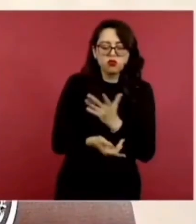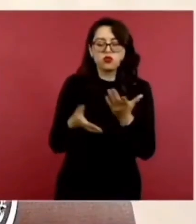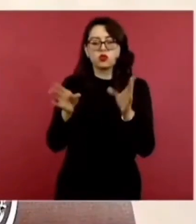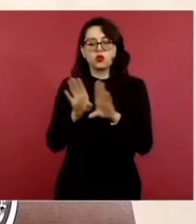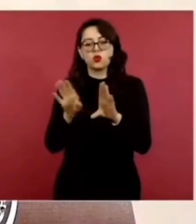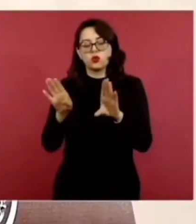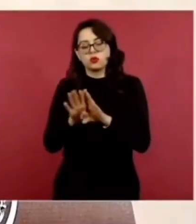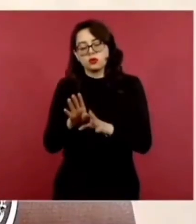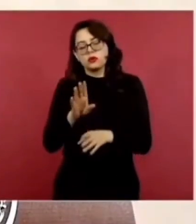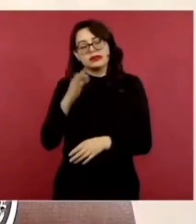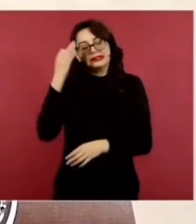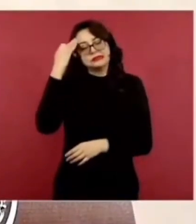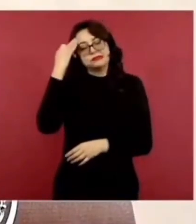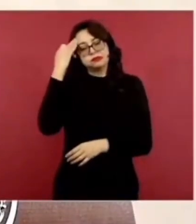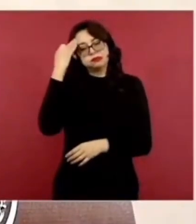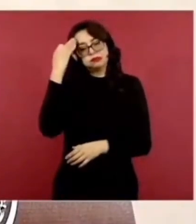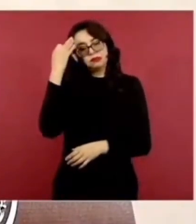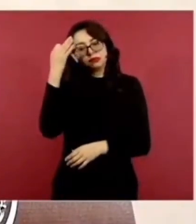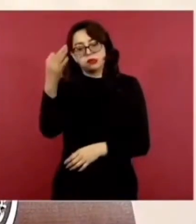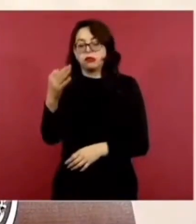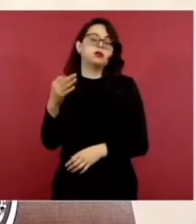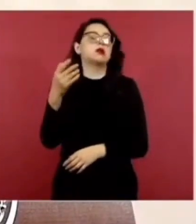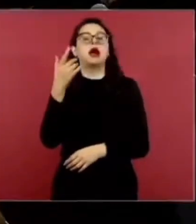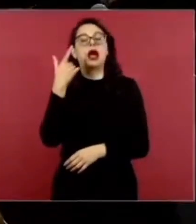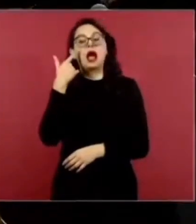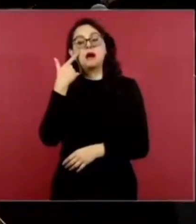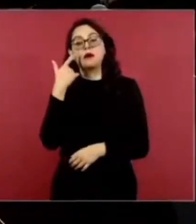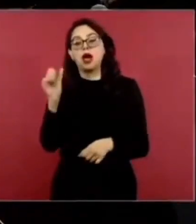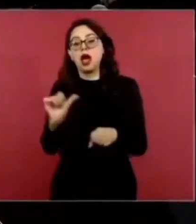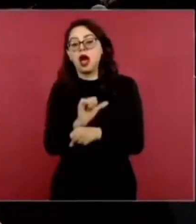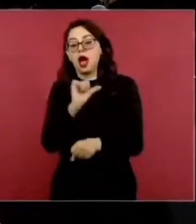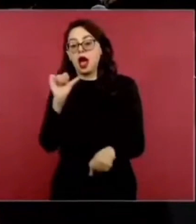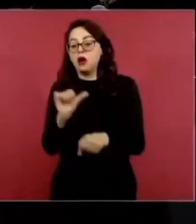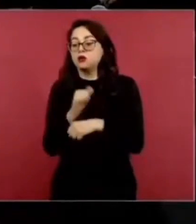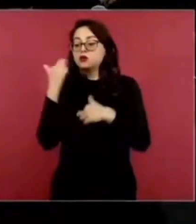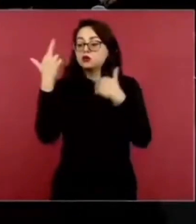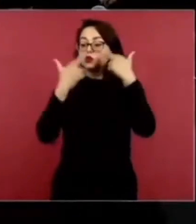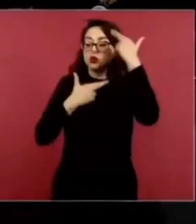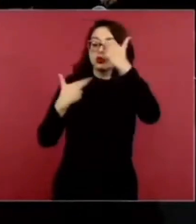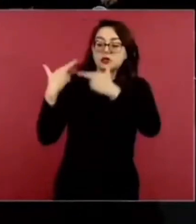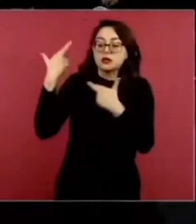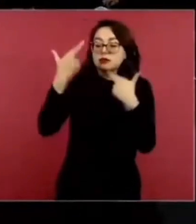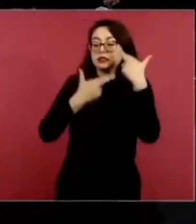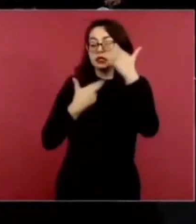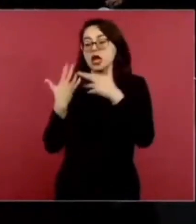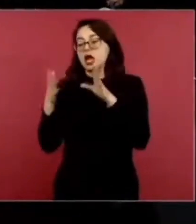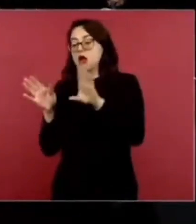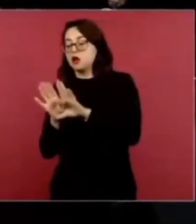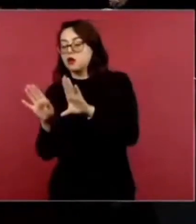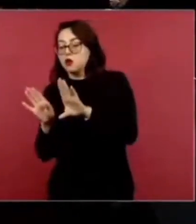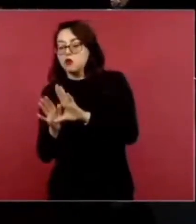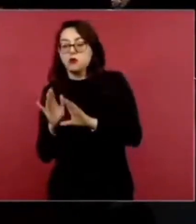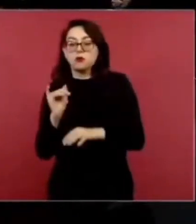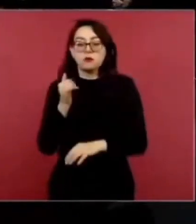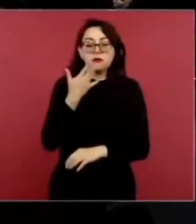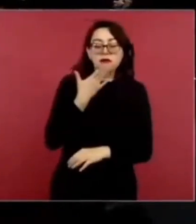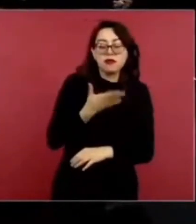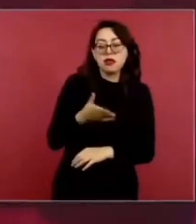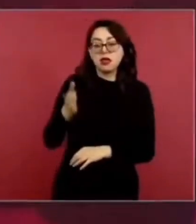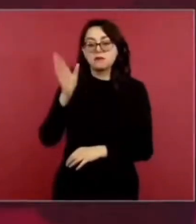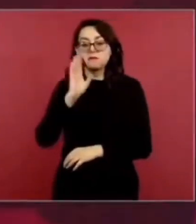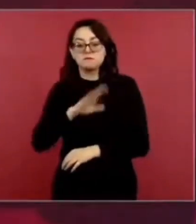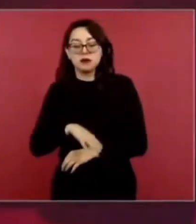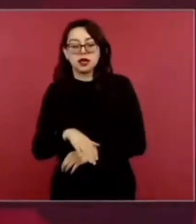tardada a vehículos del lado de Texas y